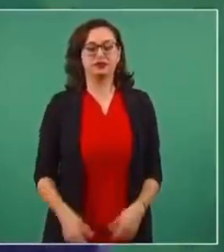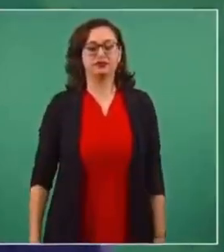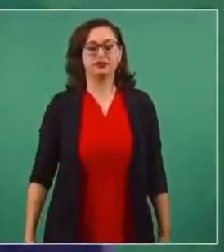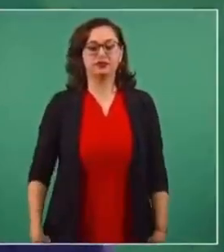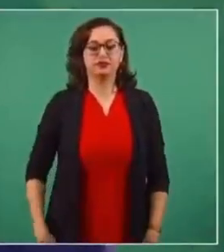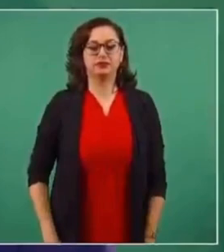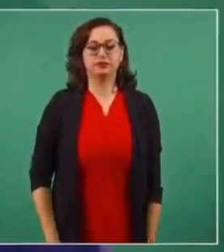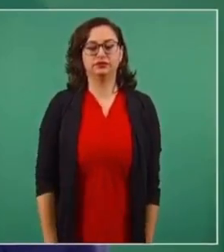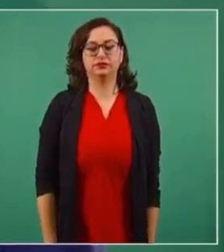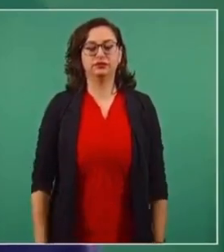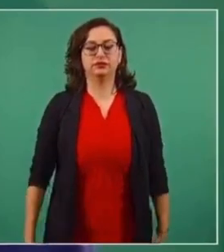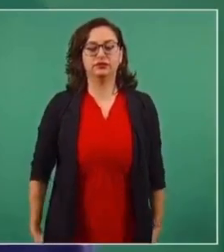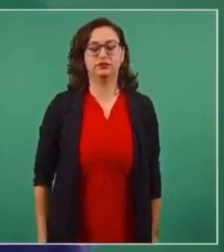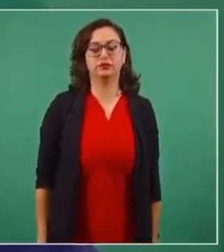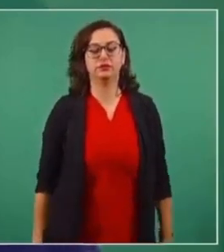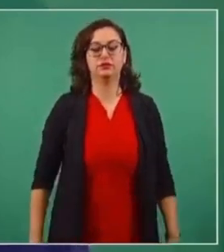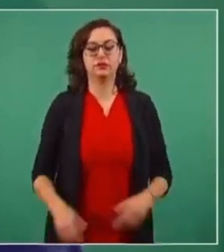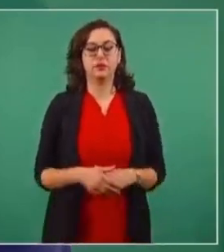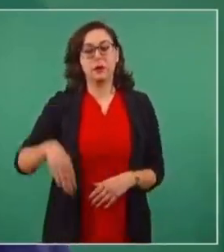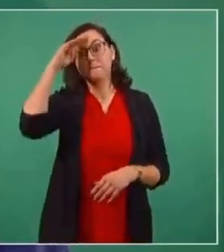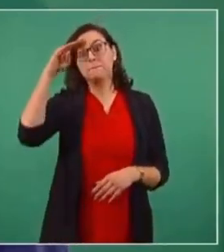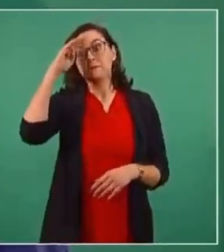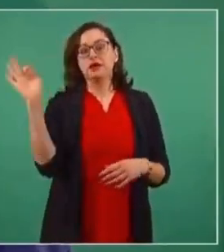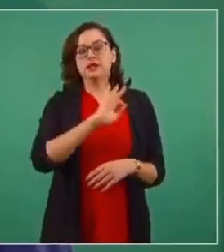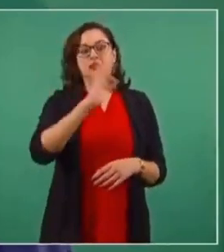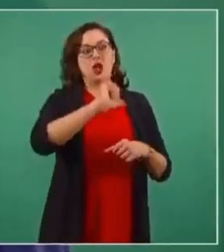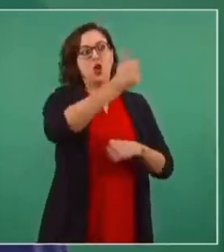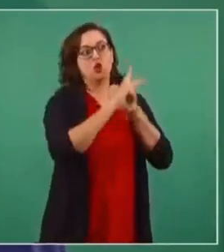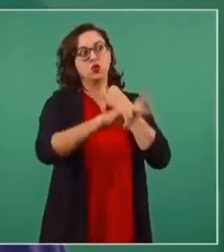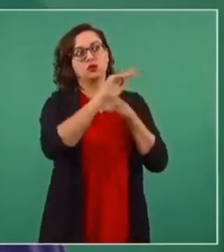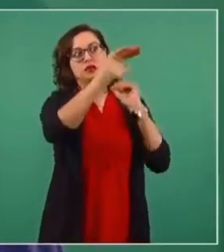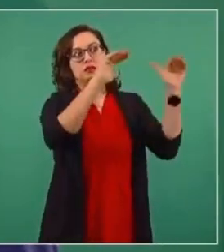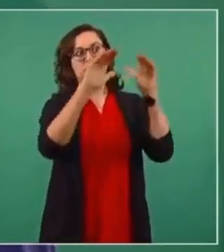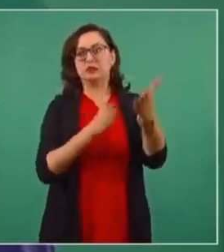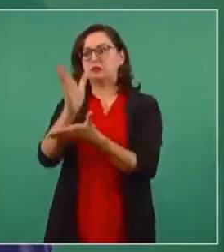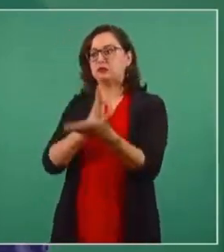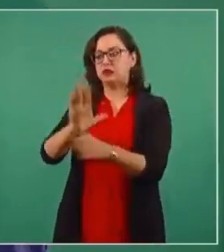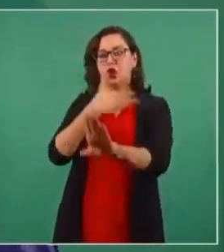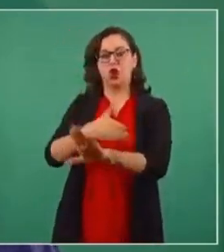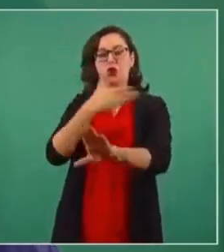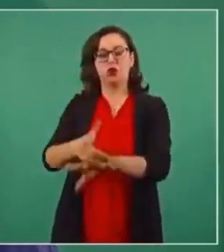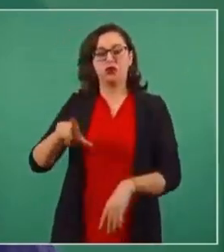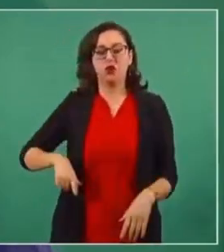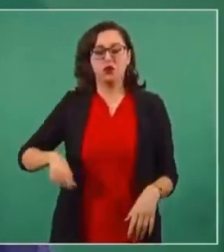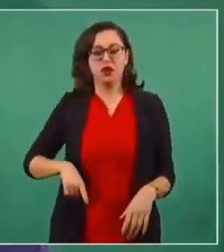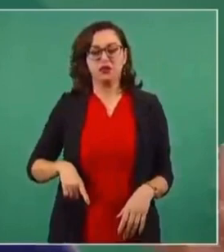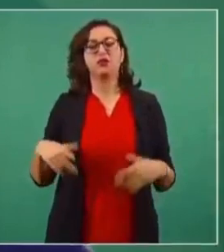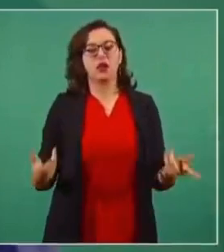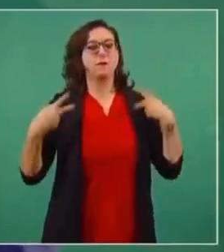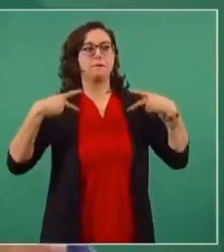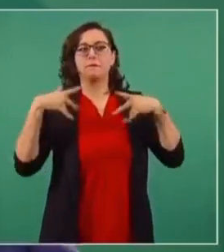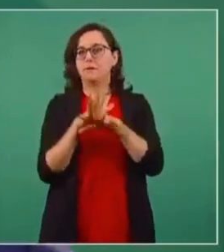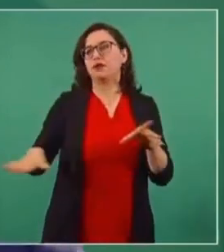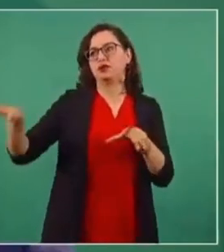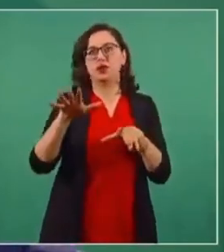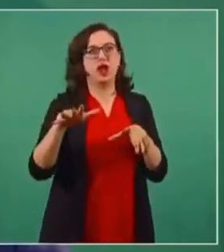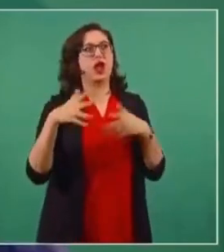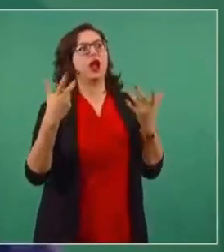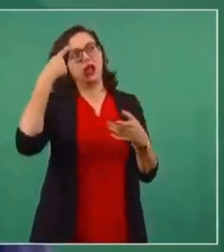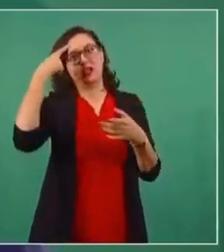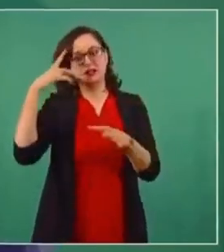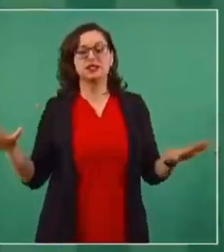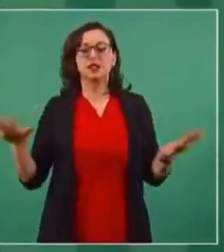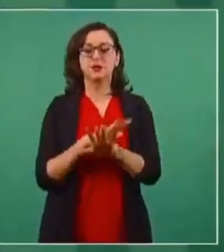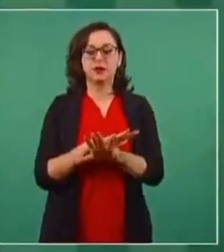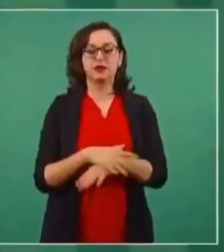Piensan que si van a pedir que se haga propaganda en contra nuestra en el extranjero, van a obtener